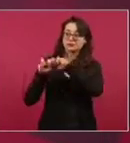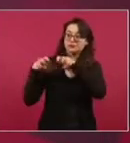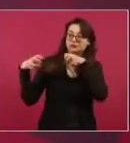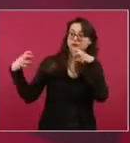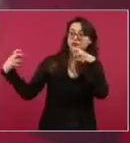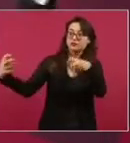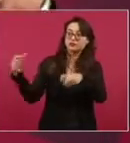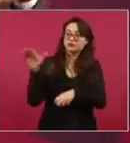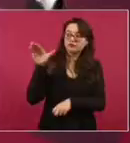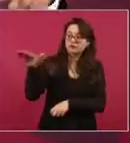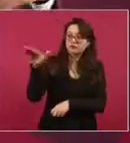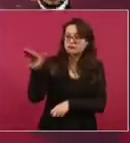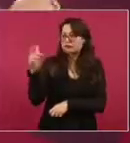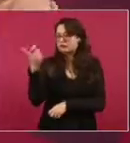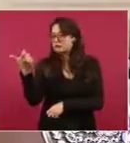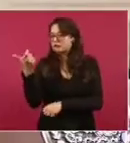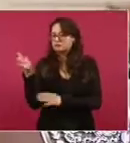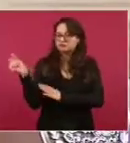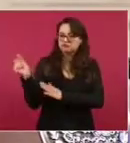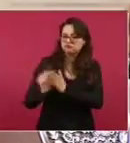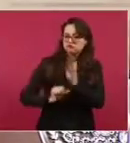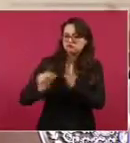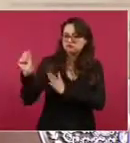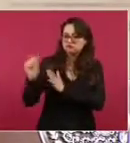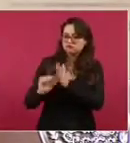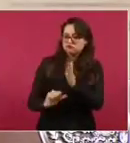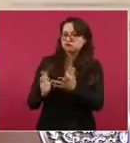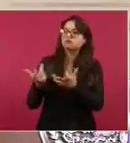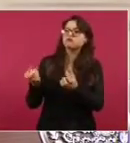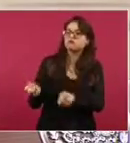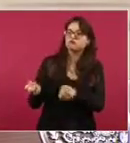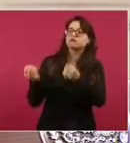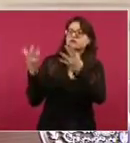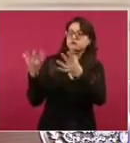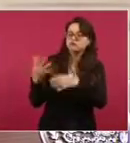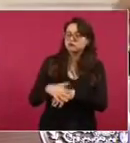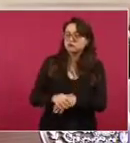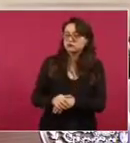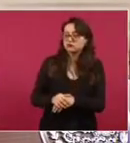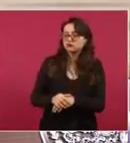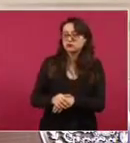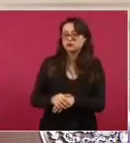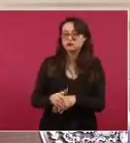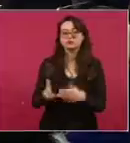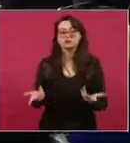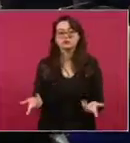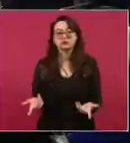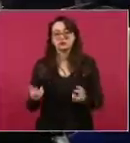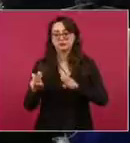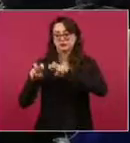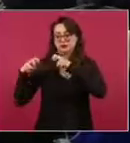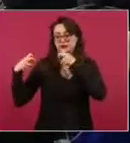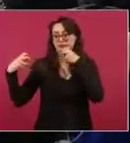Hicieron ahí una maniobra, ¿no? Legaloide para violar la Constitución.